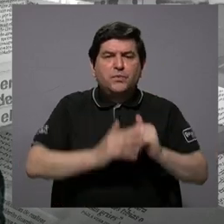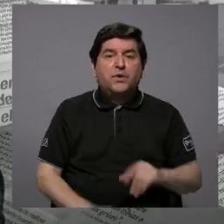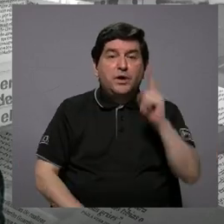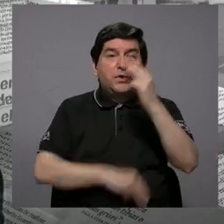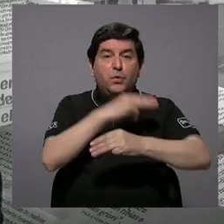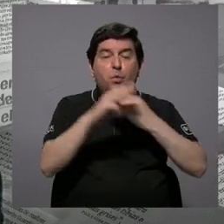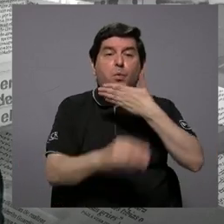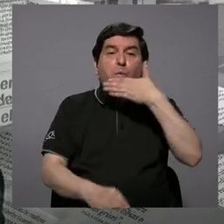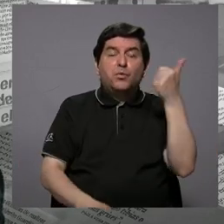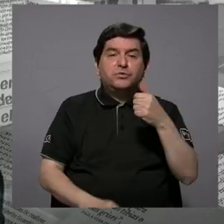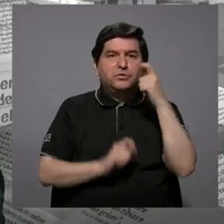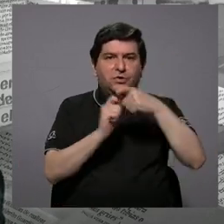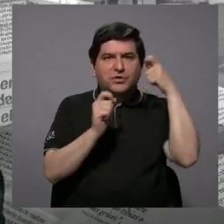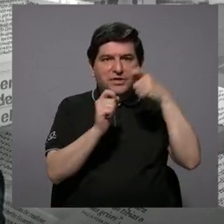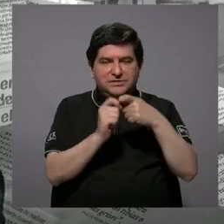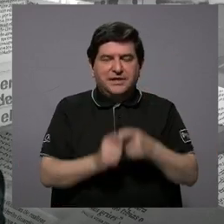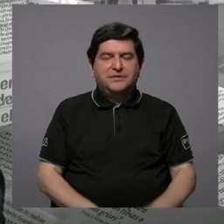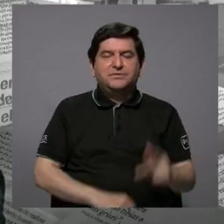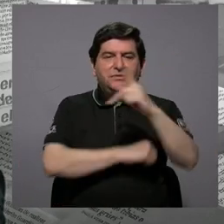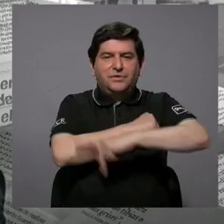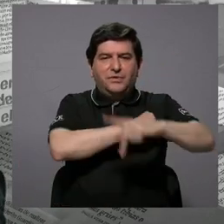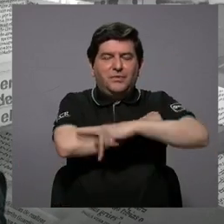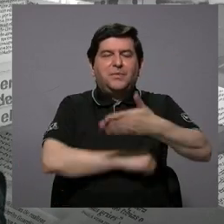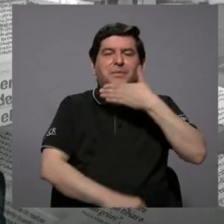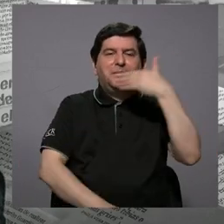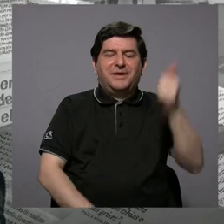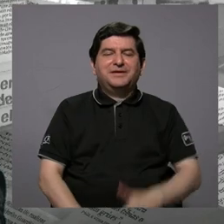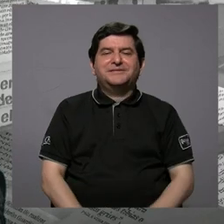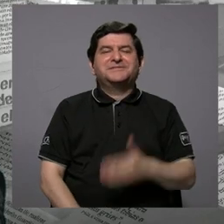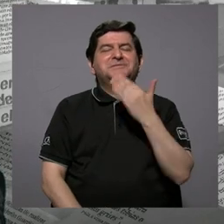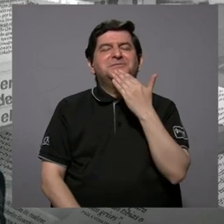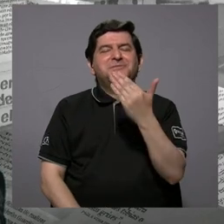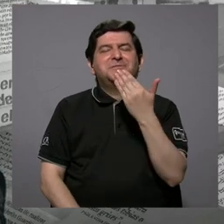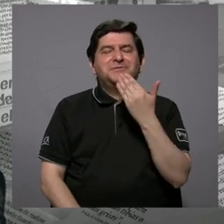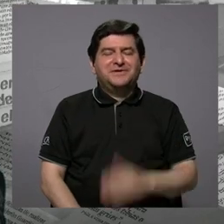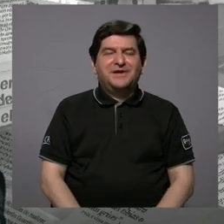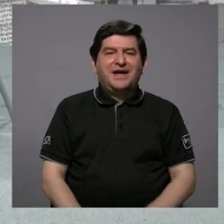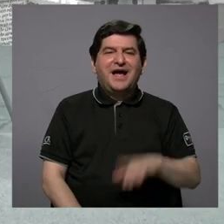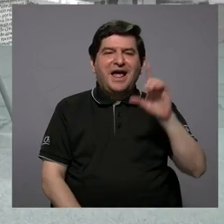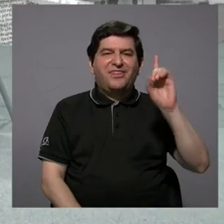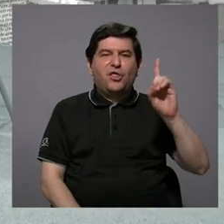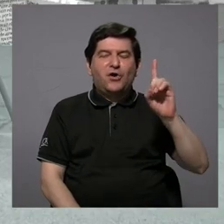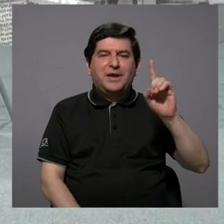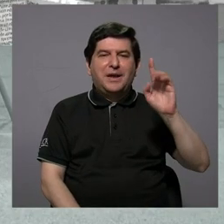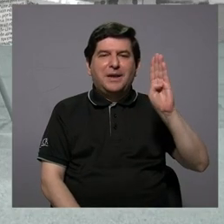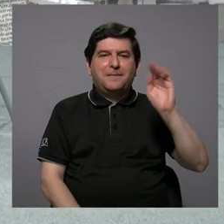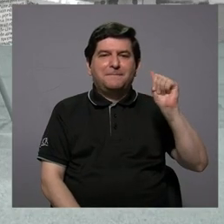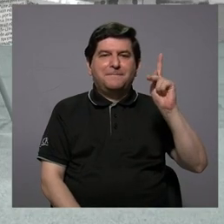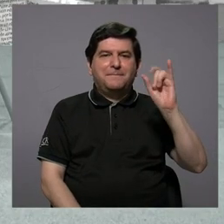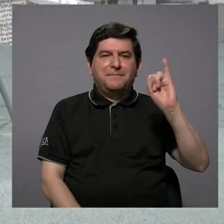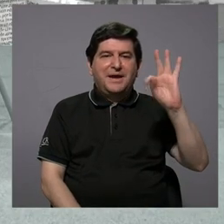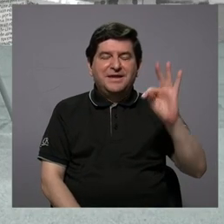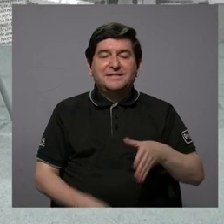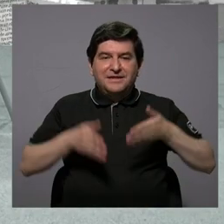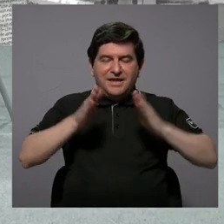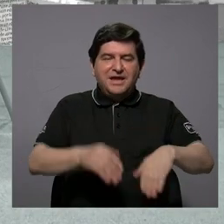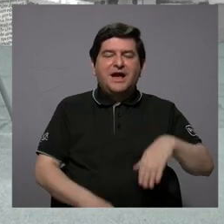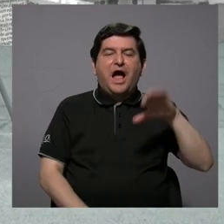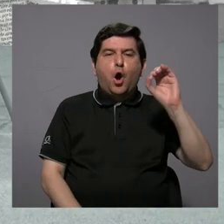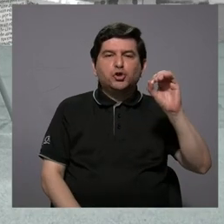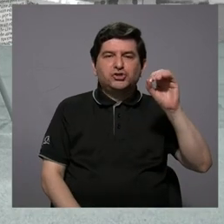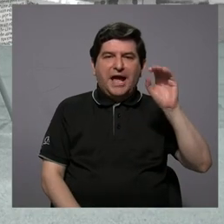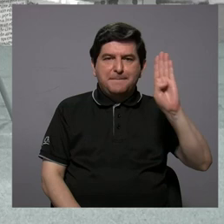mundo mejor y específicamente un país mejor. Muchas gracias a Dorin Bakit, hija de Don Oscar Bakit,